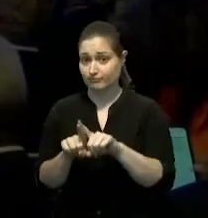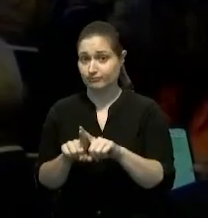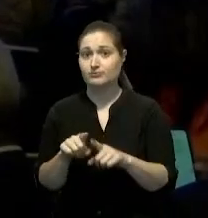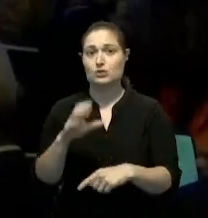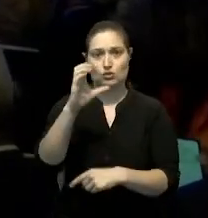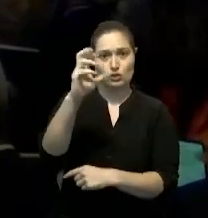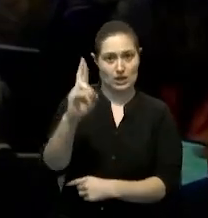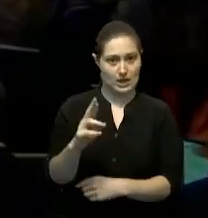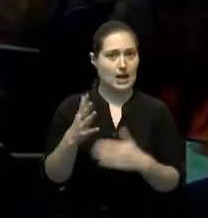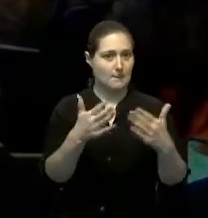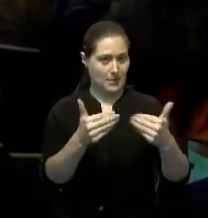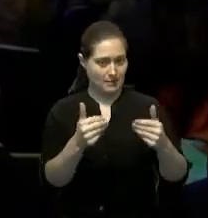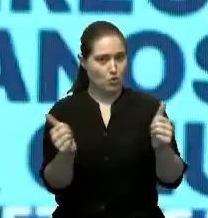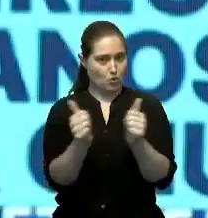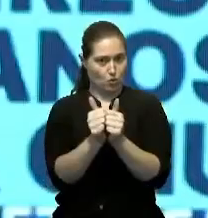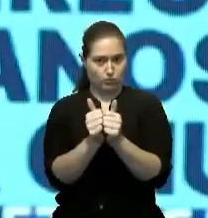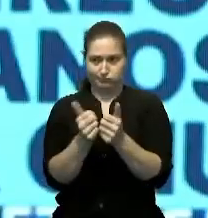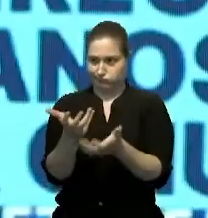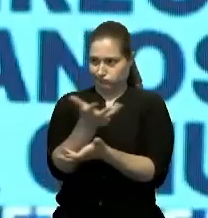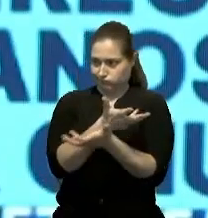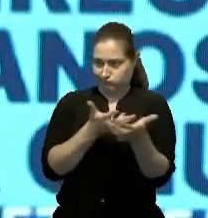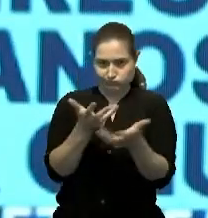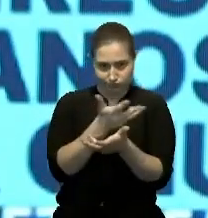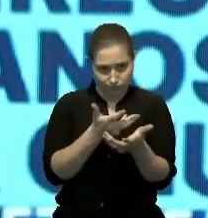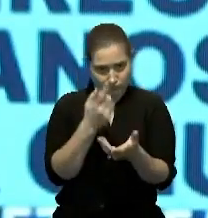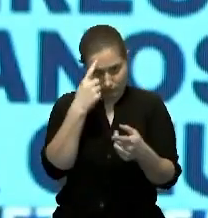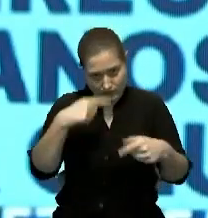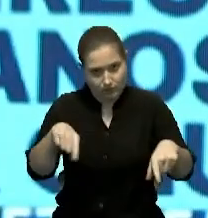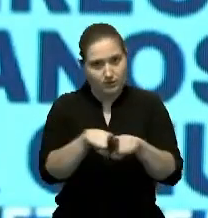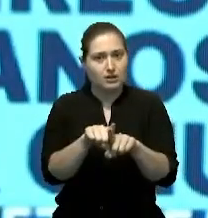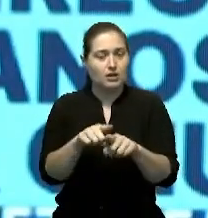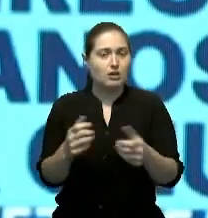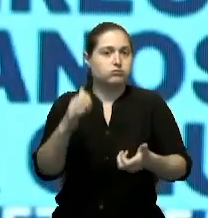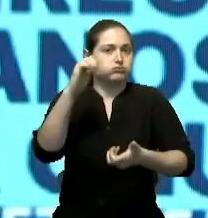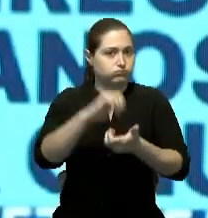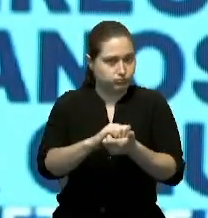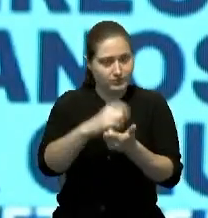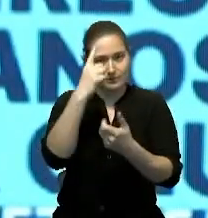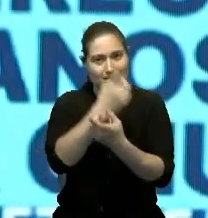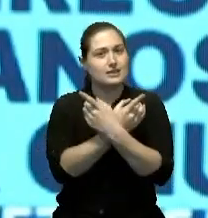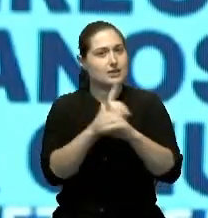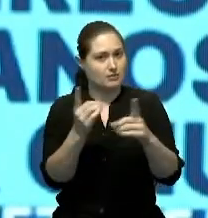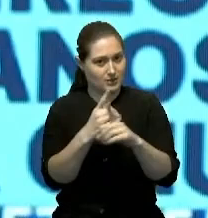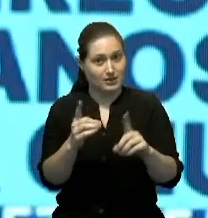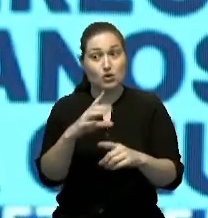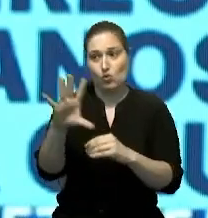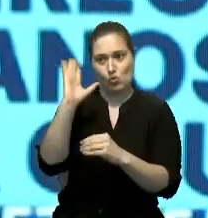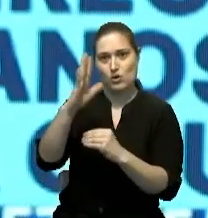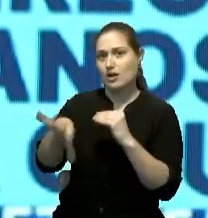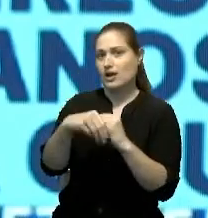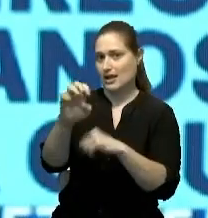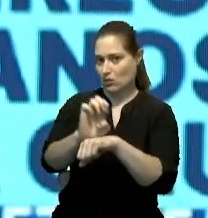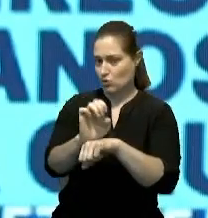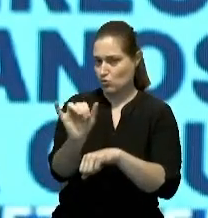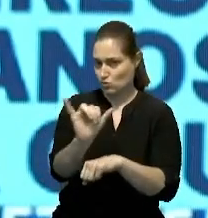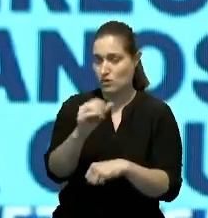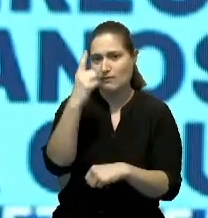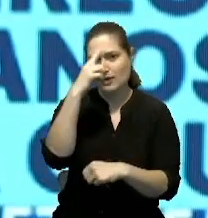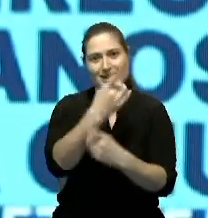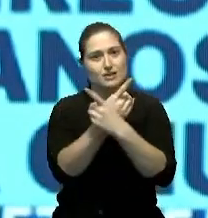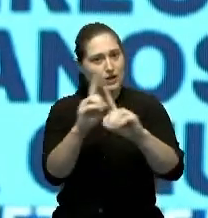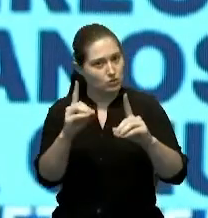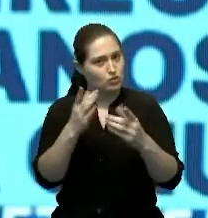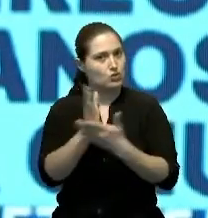Rica y Panamá la Alianza para el Desarrollo en Democracia, después más tarde se añadió Ecuador, para promover la democracia y los derechos